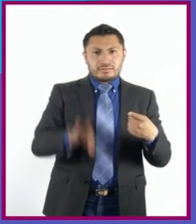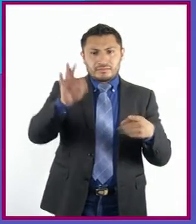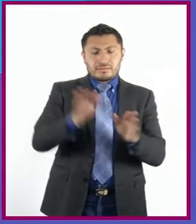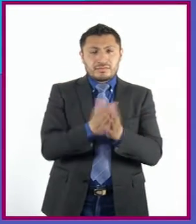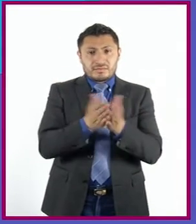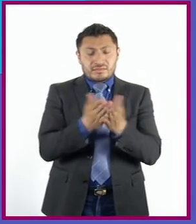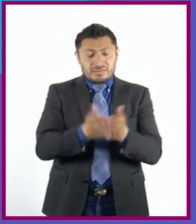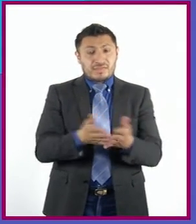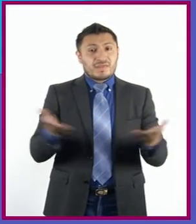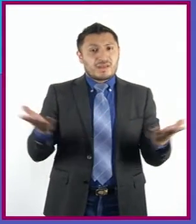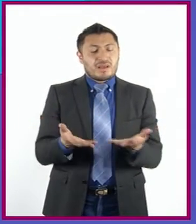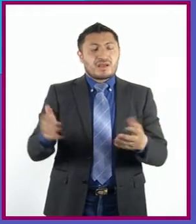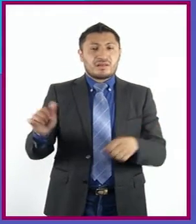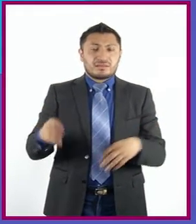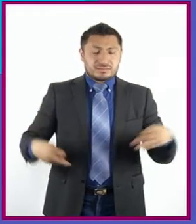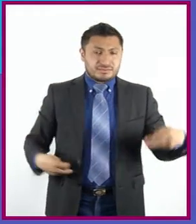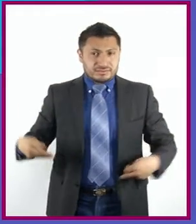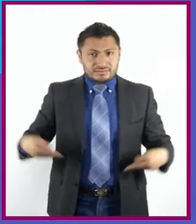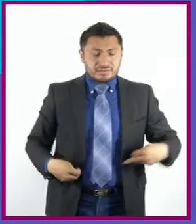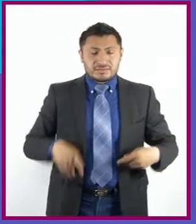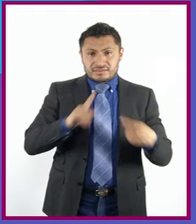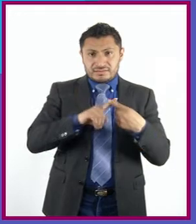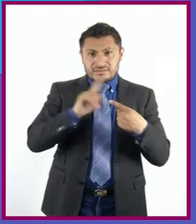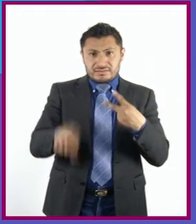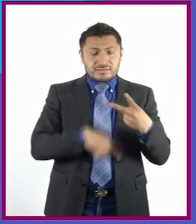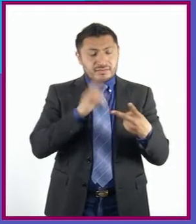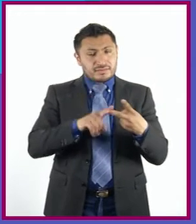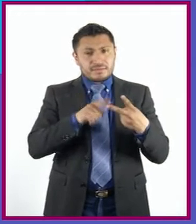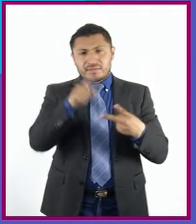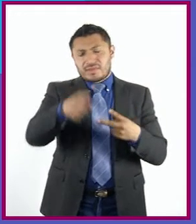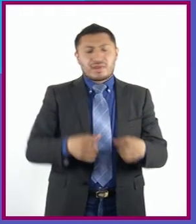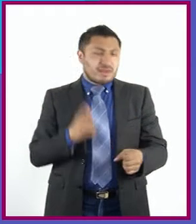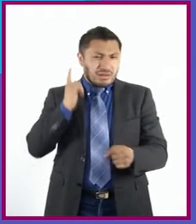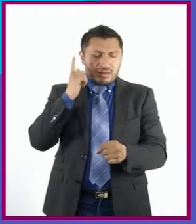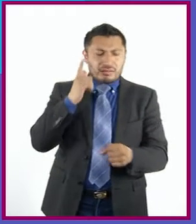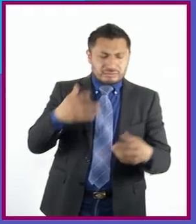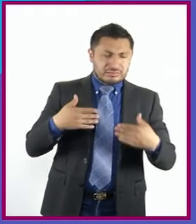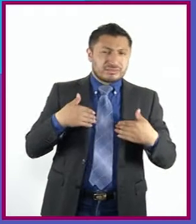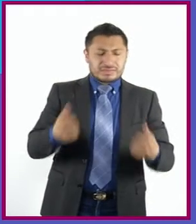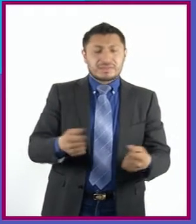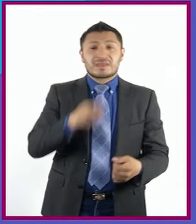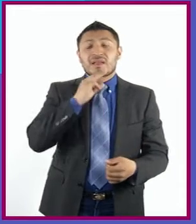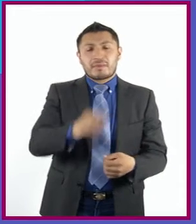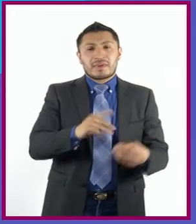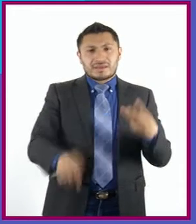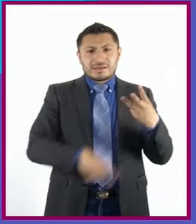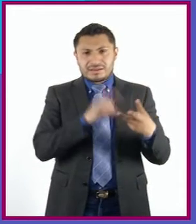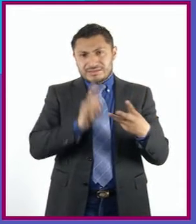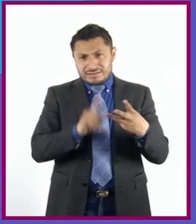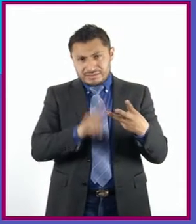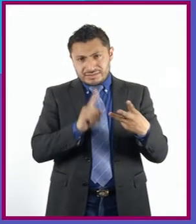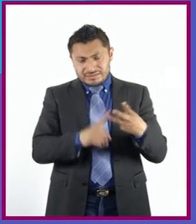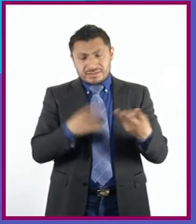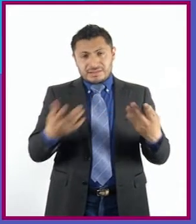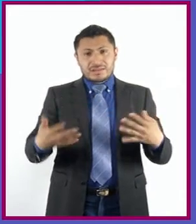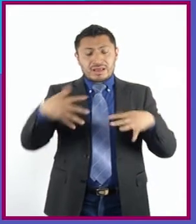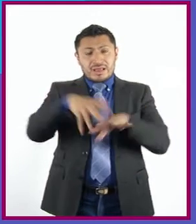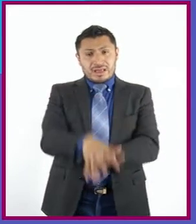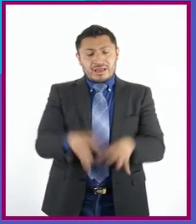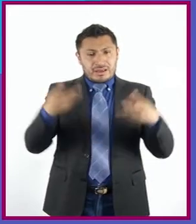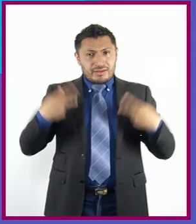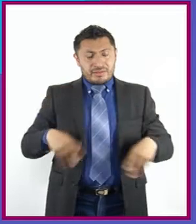obra que se va a dramatizar. Dos, identificarse con el mensaje. Tres, integrar el elenco,